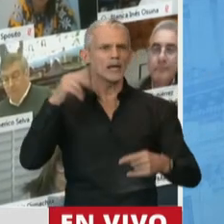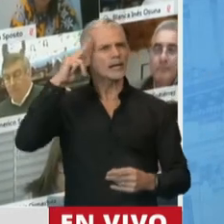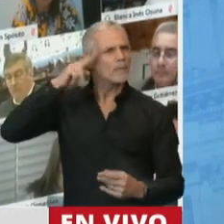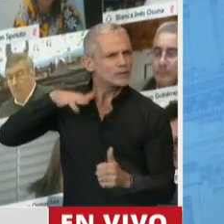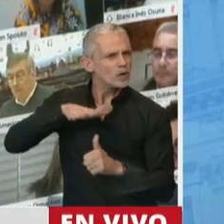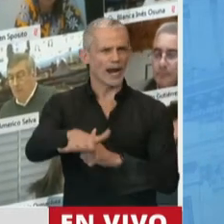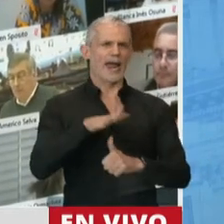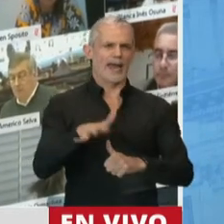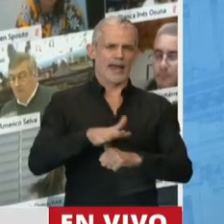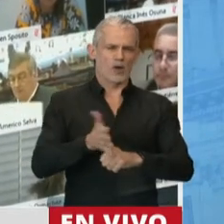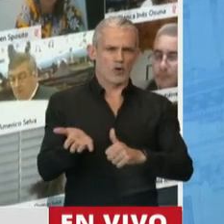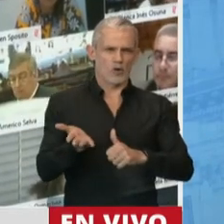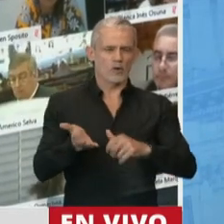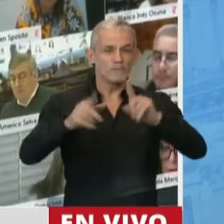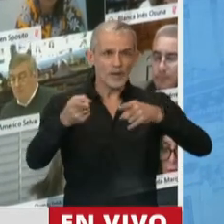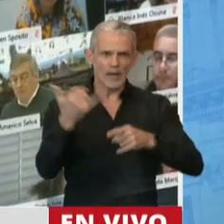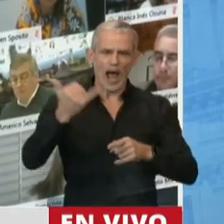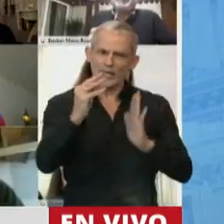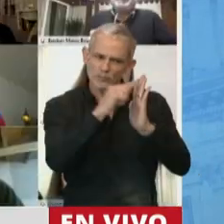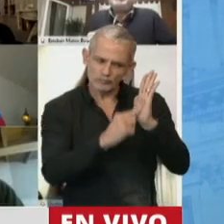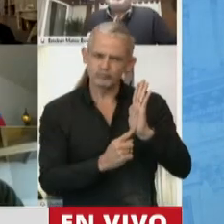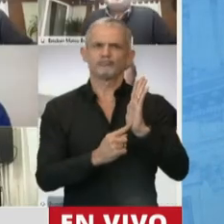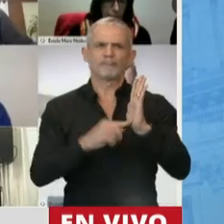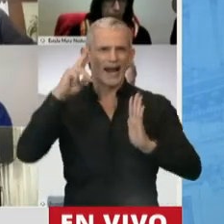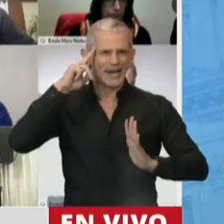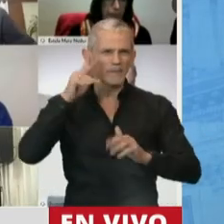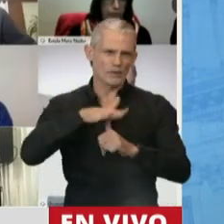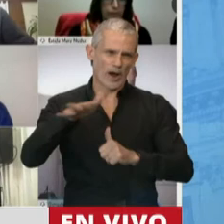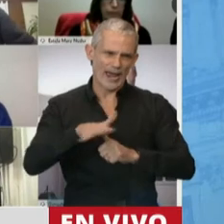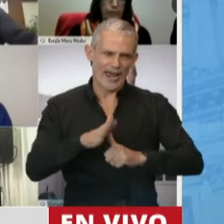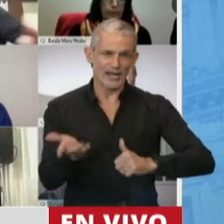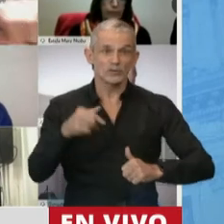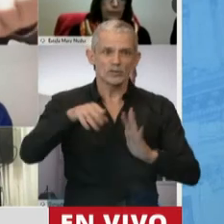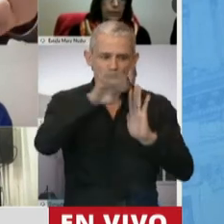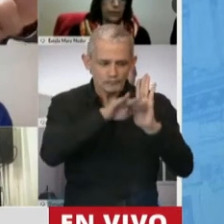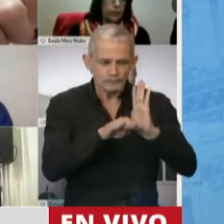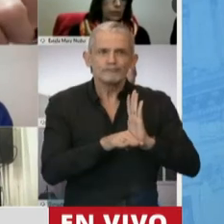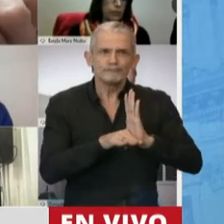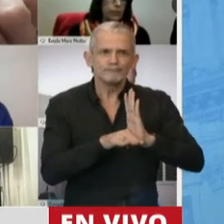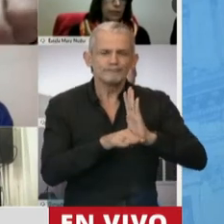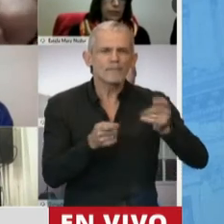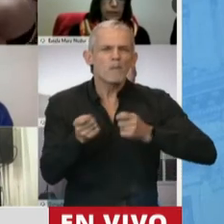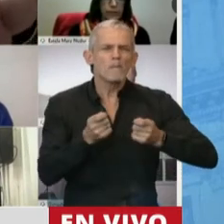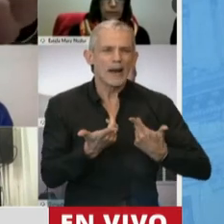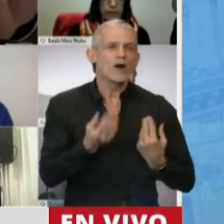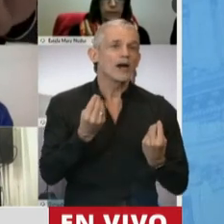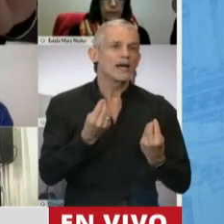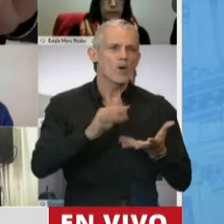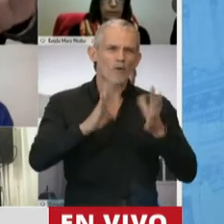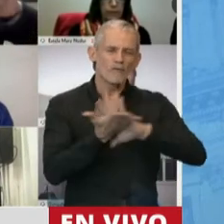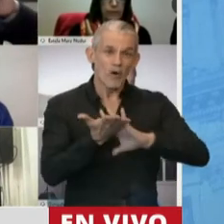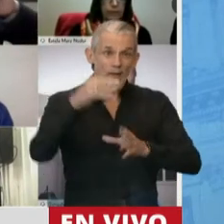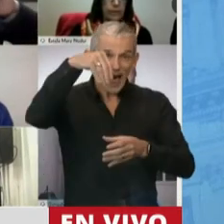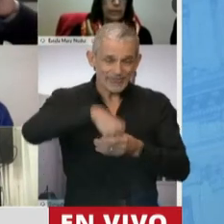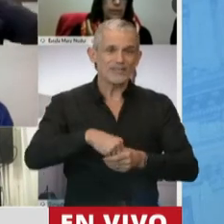advertimos de la letra del proyecto, aparece la perspectiva de género. Entonces este es un marco regulatorio que la ubica como una modalidad